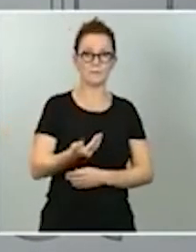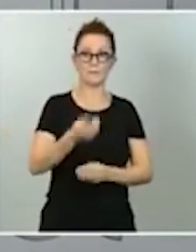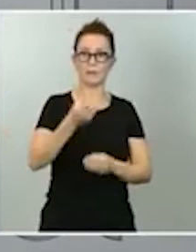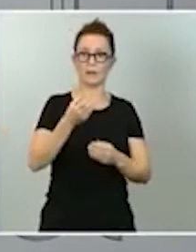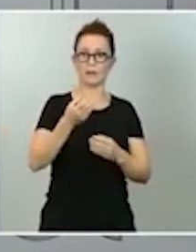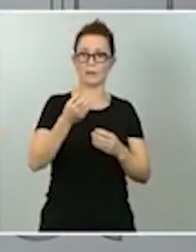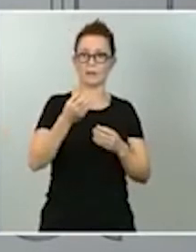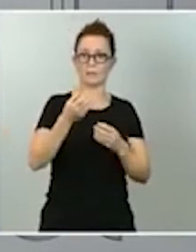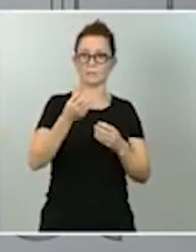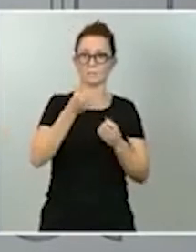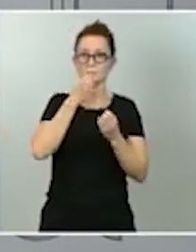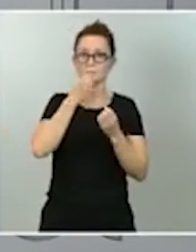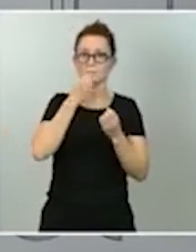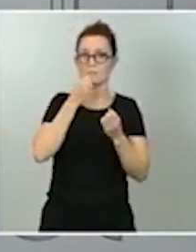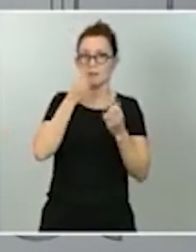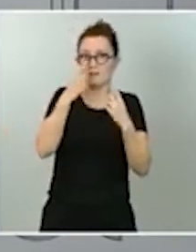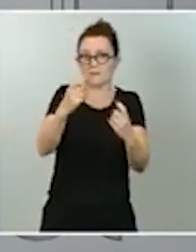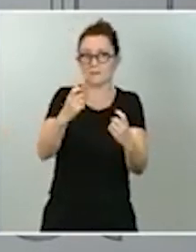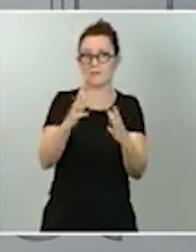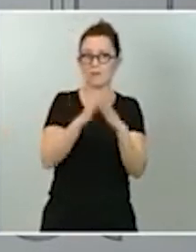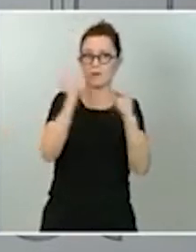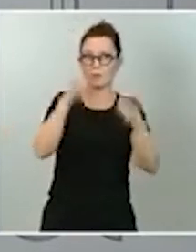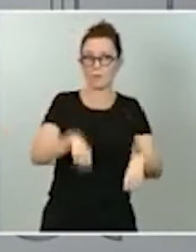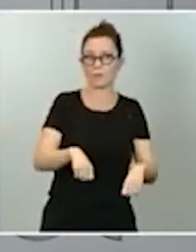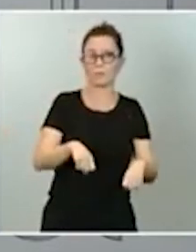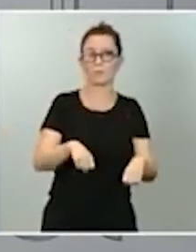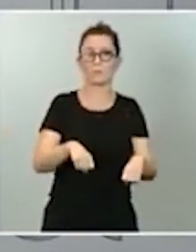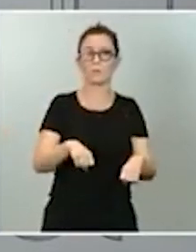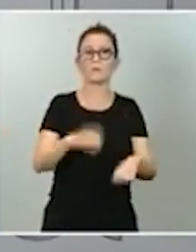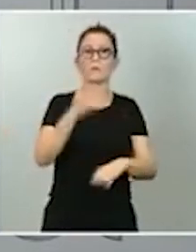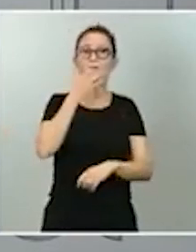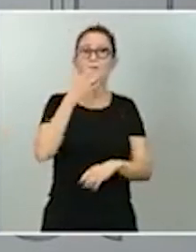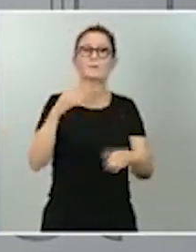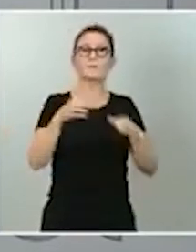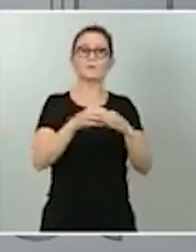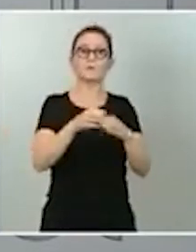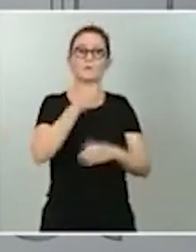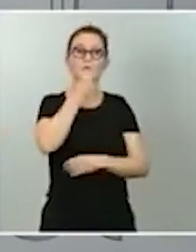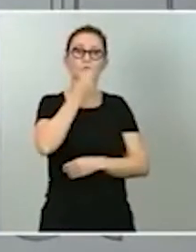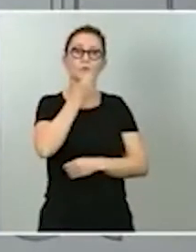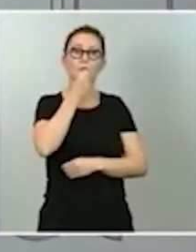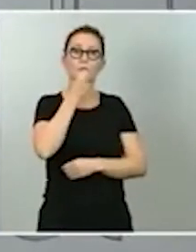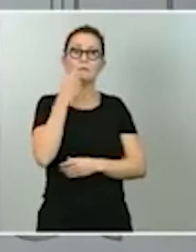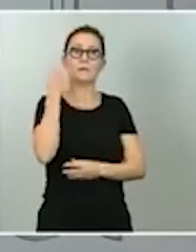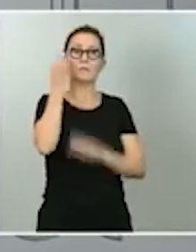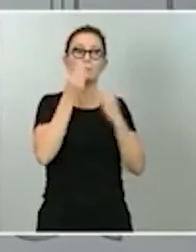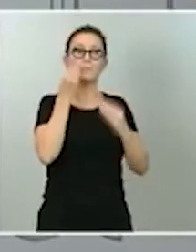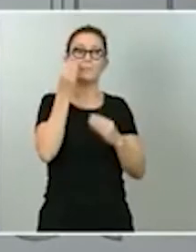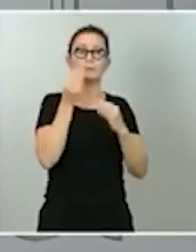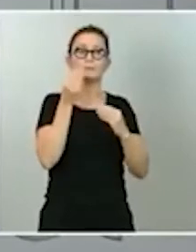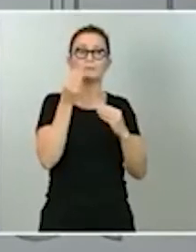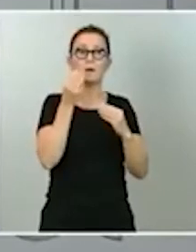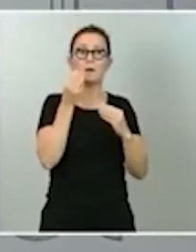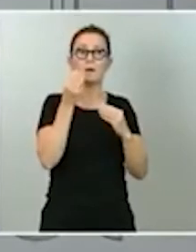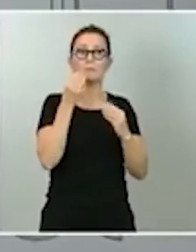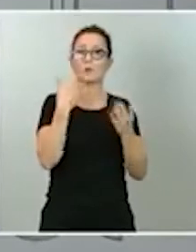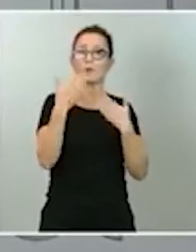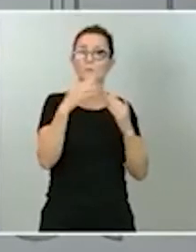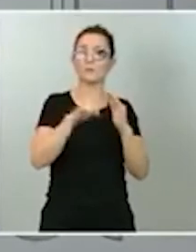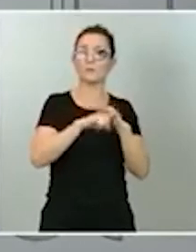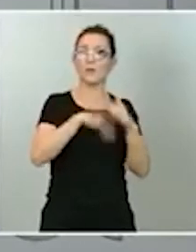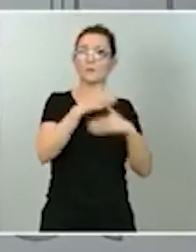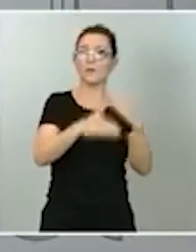llegar al pacto, y, por tanto, si el Partido Socialista considera que ha avanzado en relación con esas conversaciones, pues,